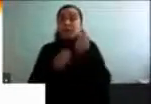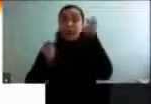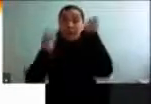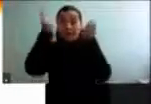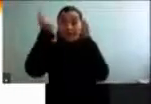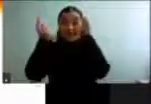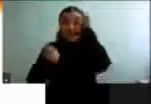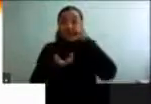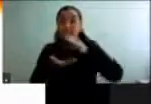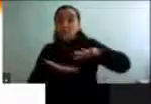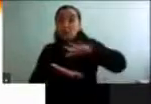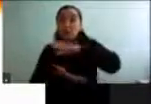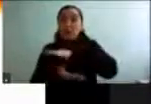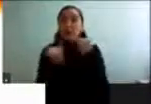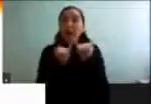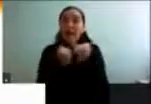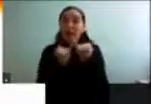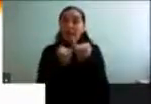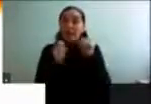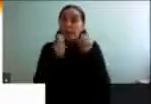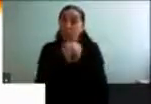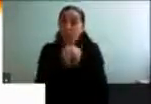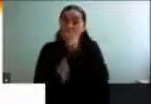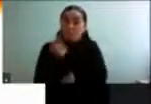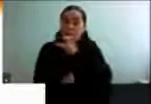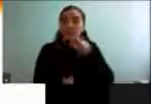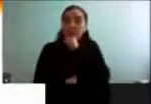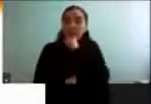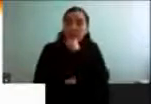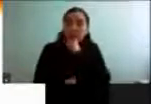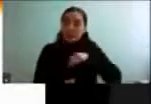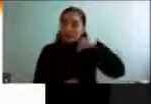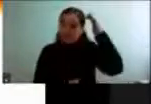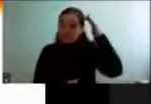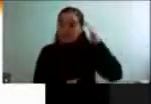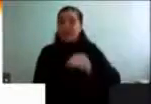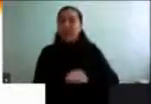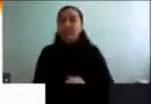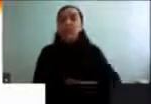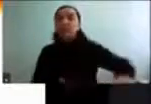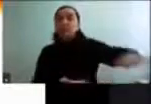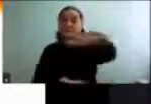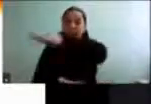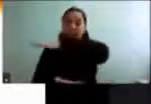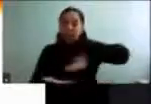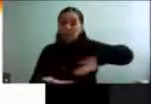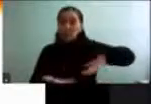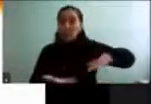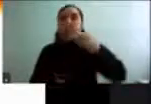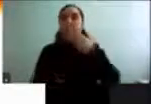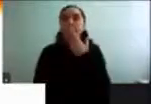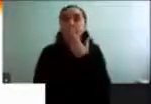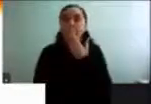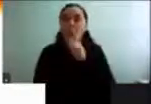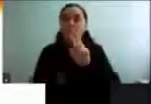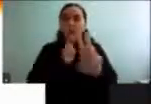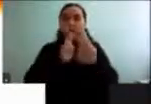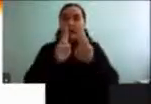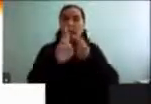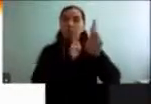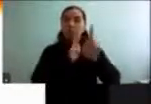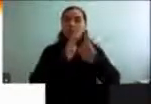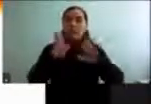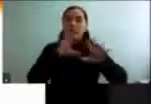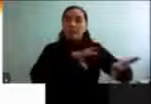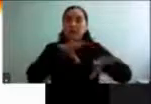amigables con las personas mayores, por supuesto, que serían estos entornos que mejorarían la relación entre los espacios y las